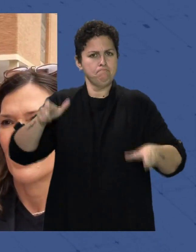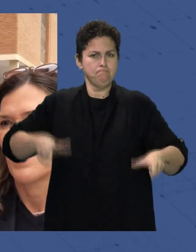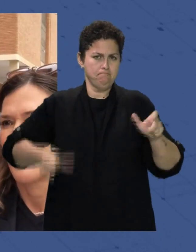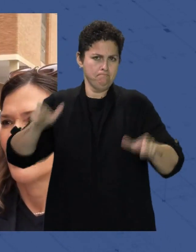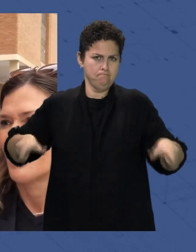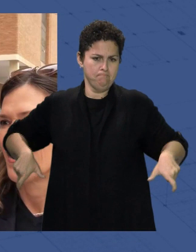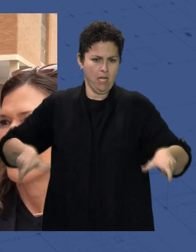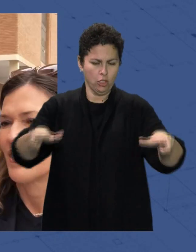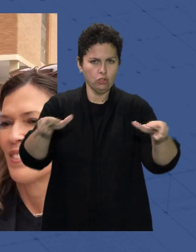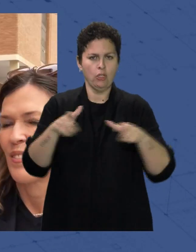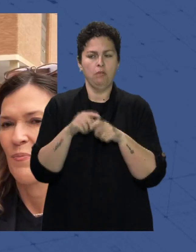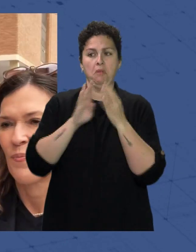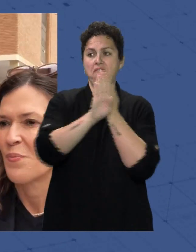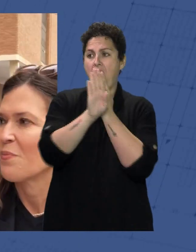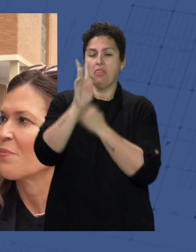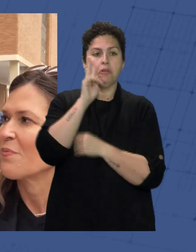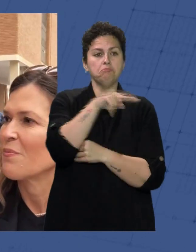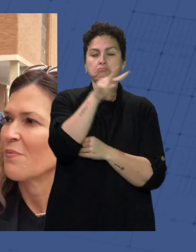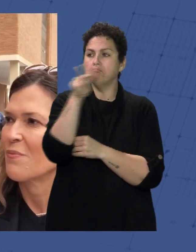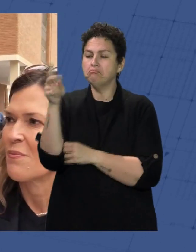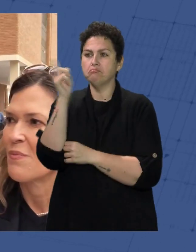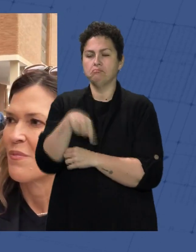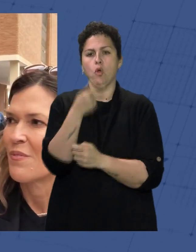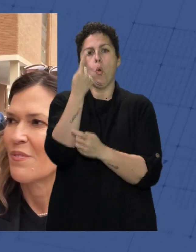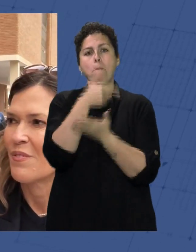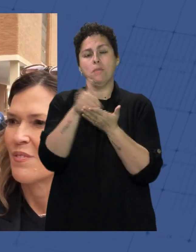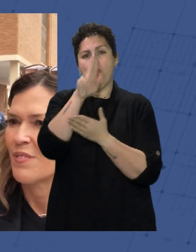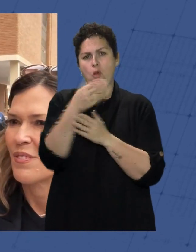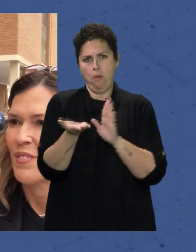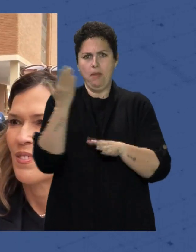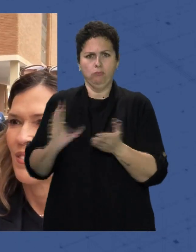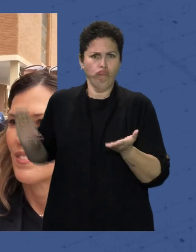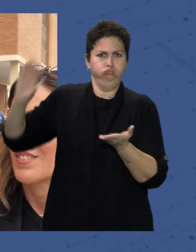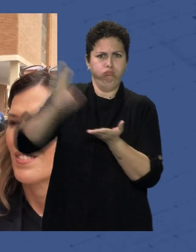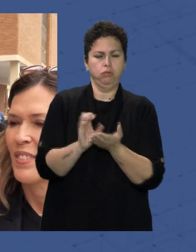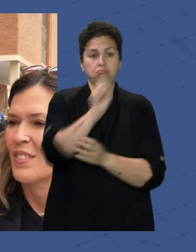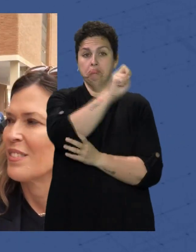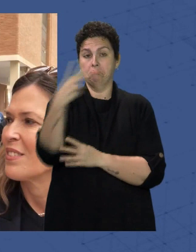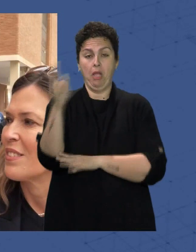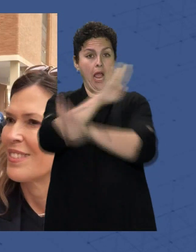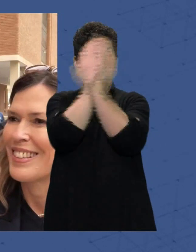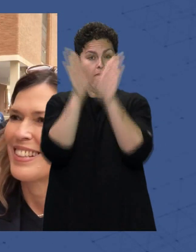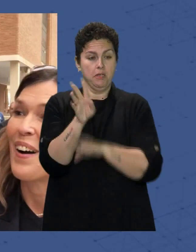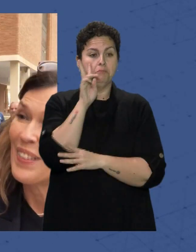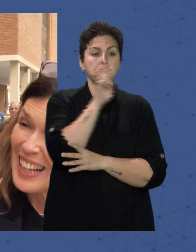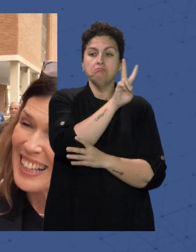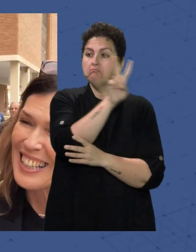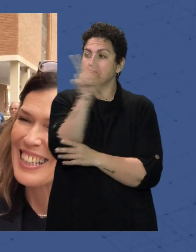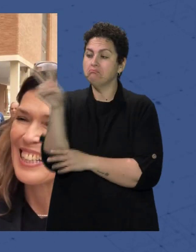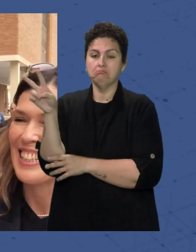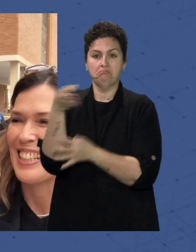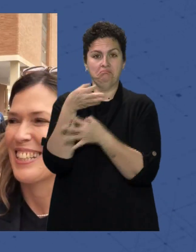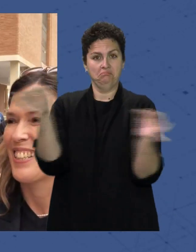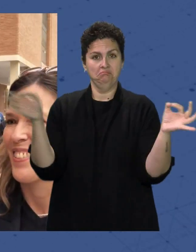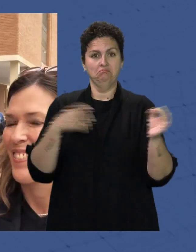es una obra que ha supuesto aproximadamente más de un millón de euros y que el resultado final pues se puede palpar, se puede ver y estamos